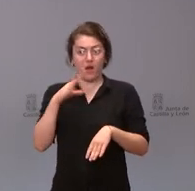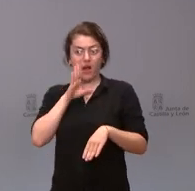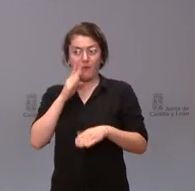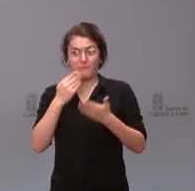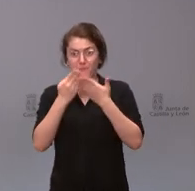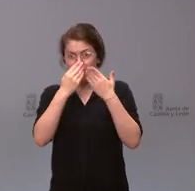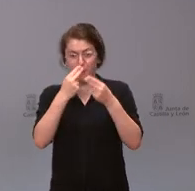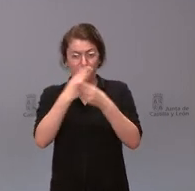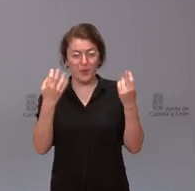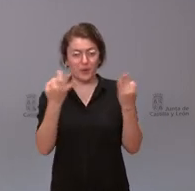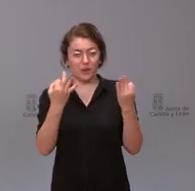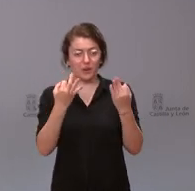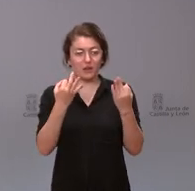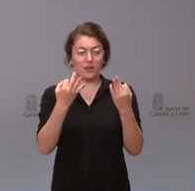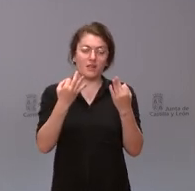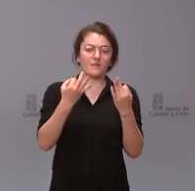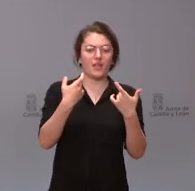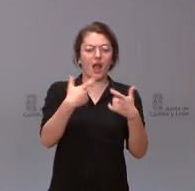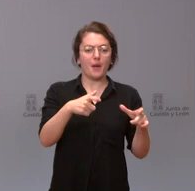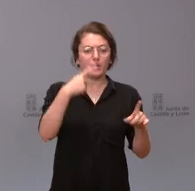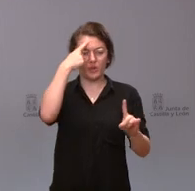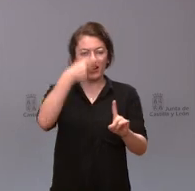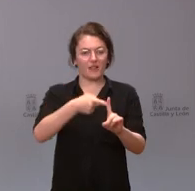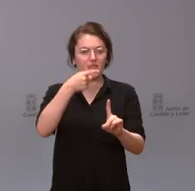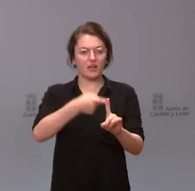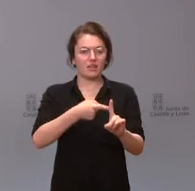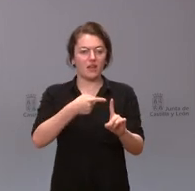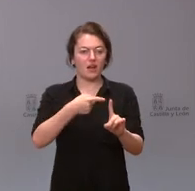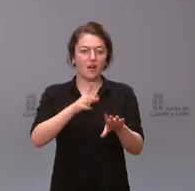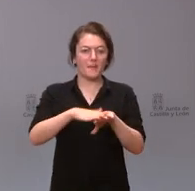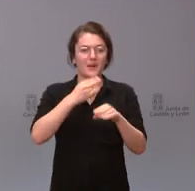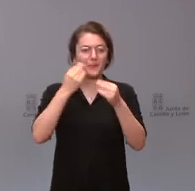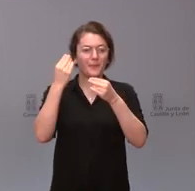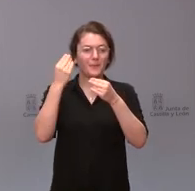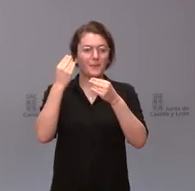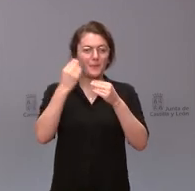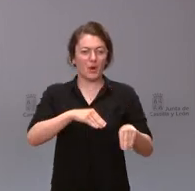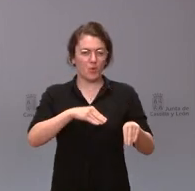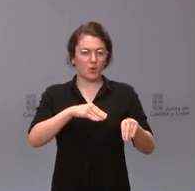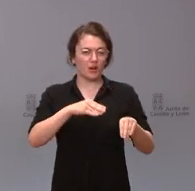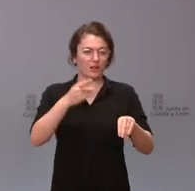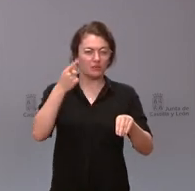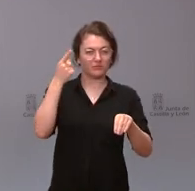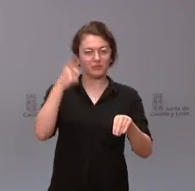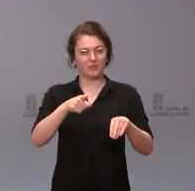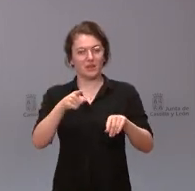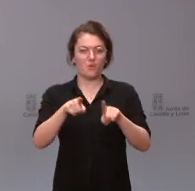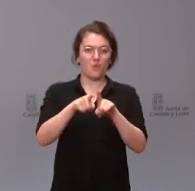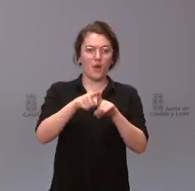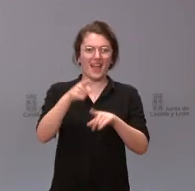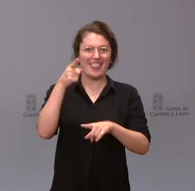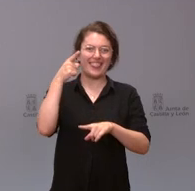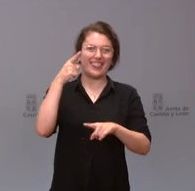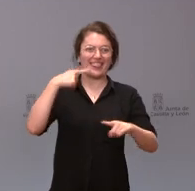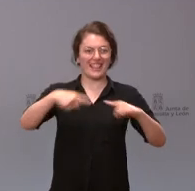ámbito de referencia de esa memoria histórica y de lo que es la dictadura pues llega incluso hasta la etapa de